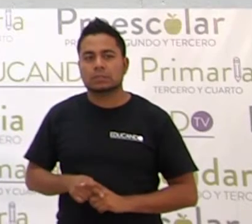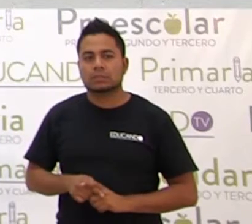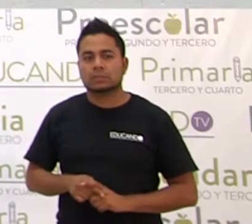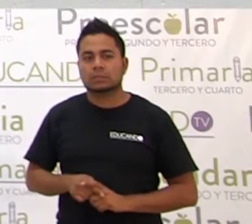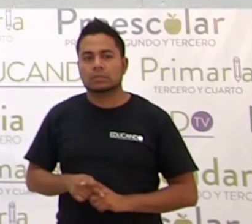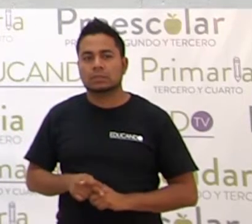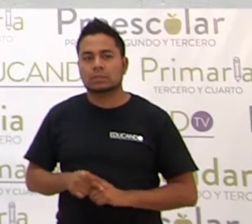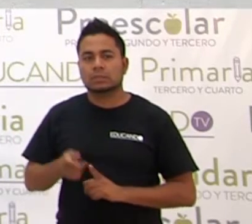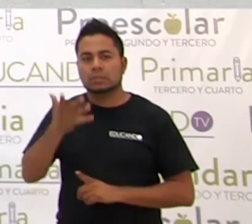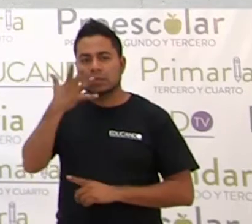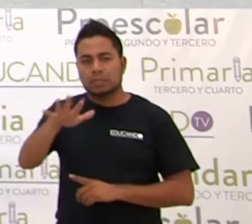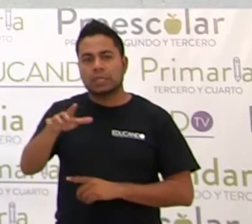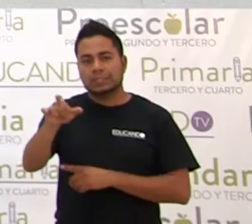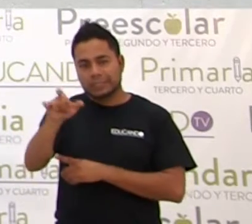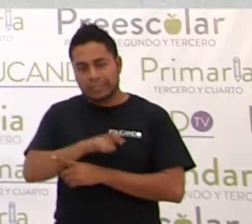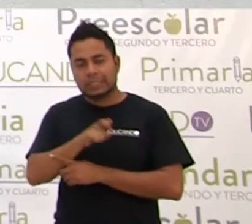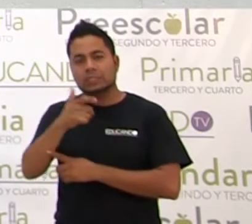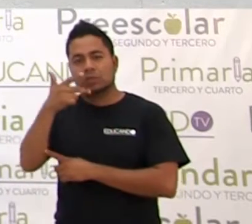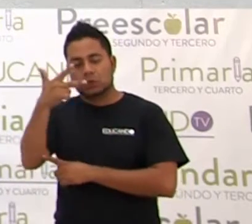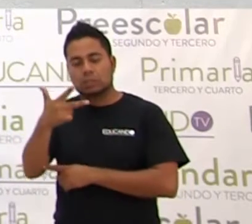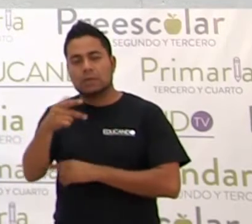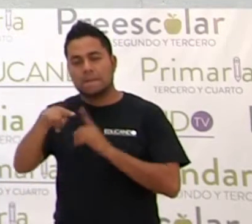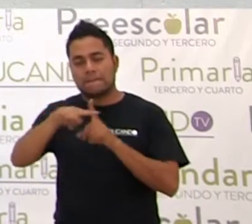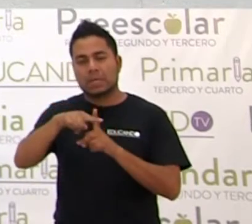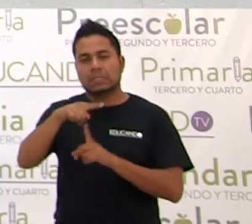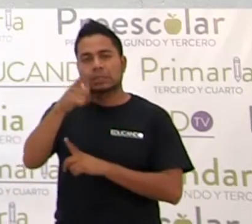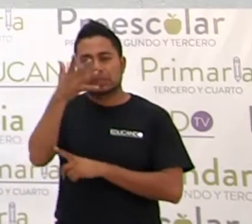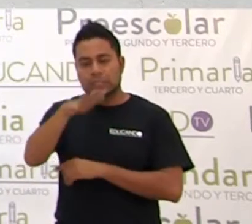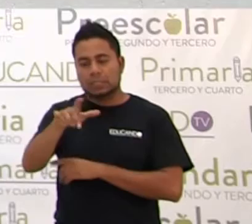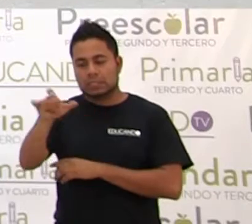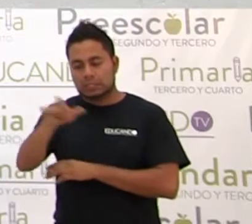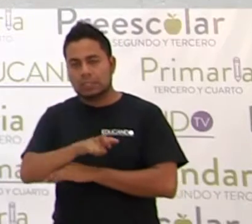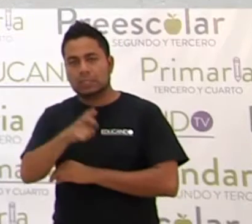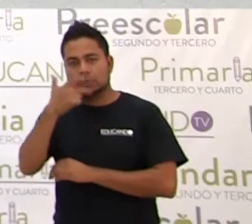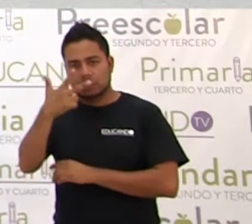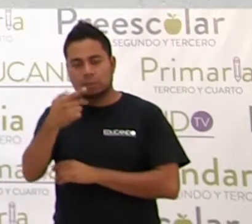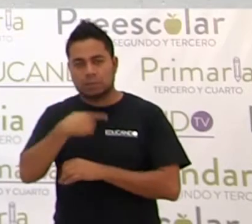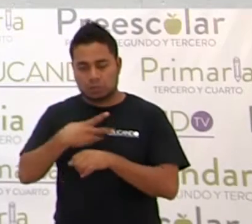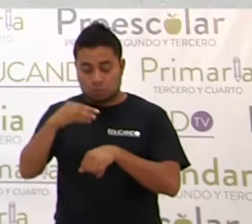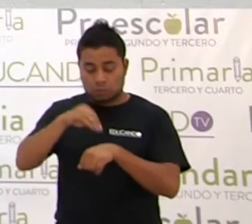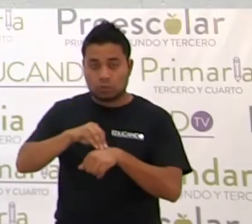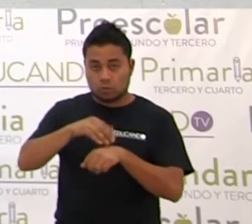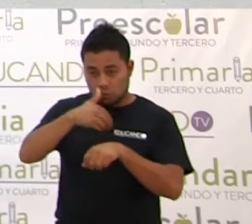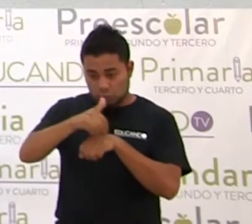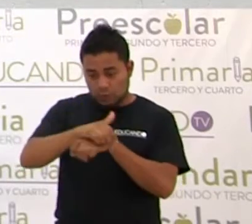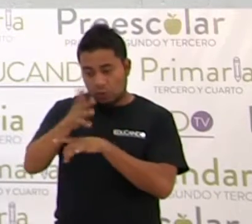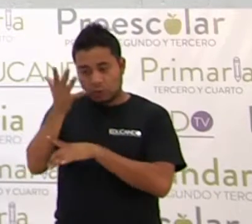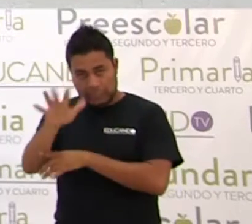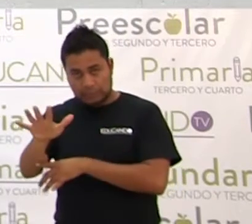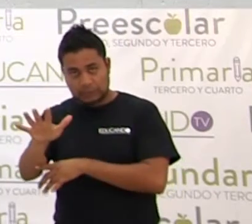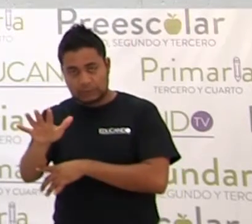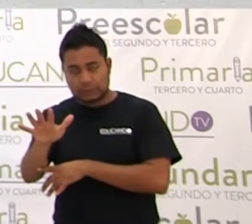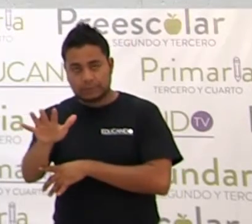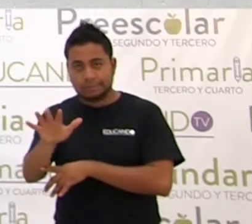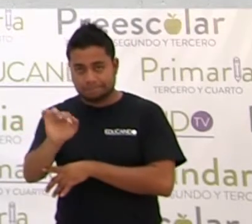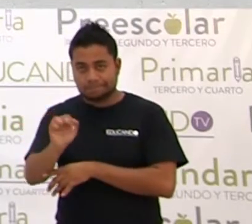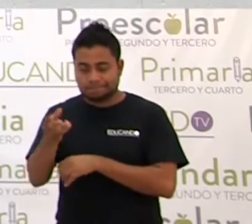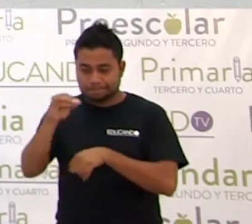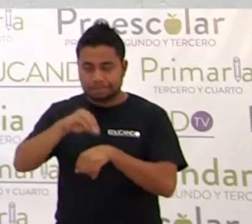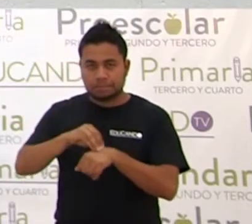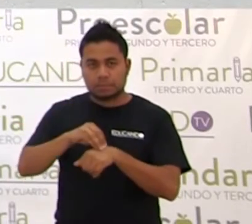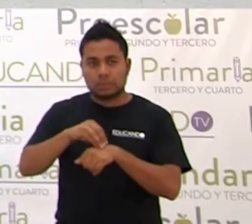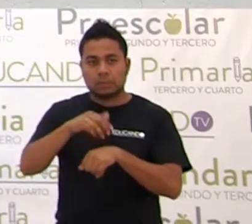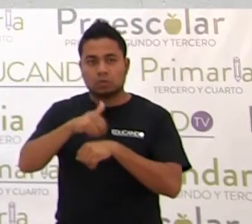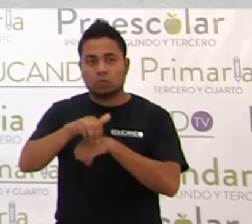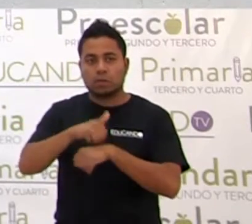10X octava más 10, ¿sí? Ponemos el número 10, ponemos